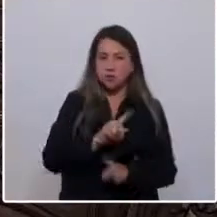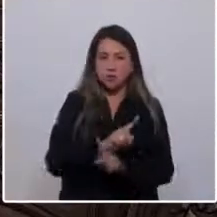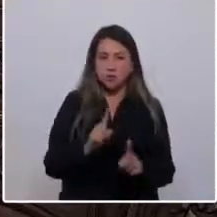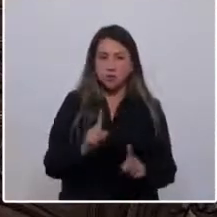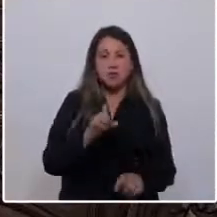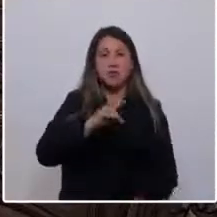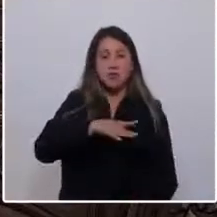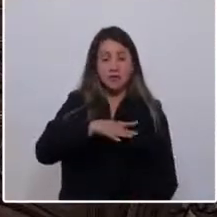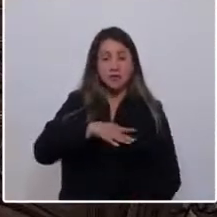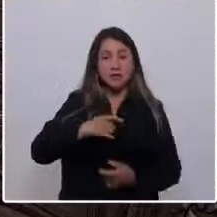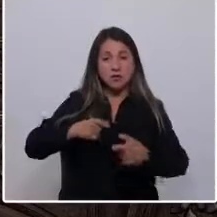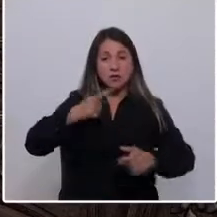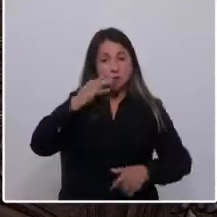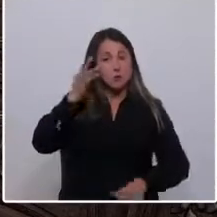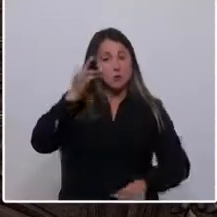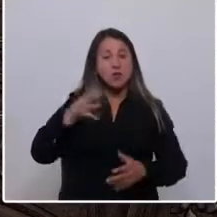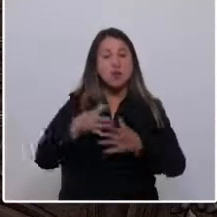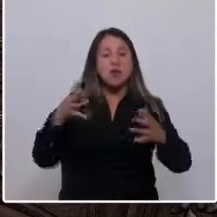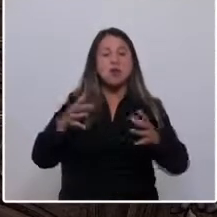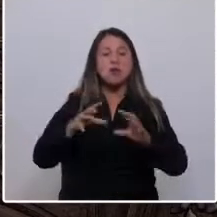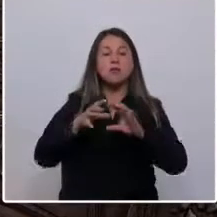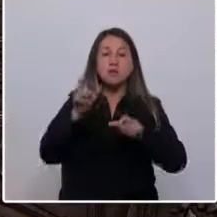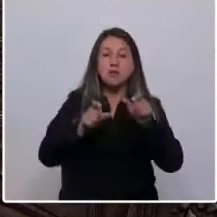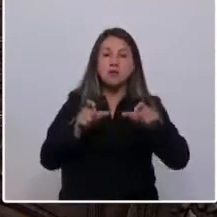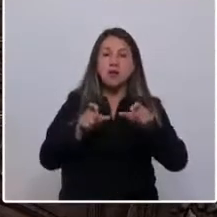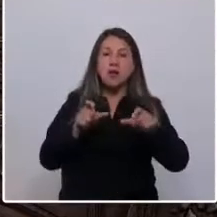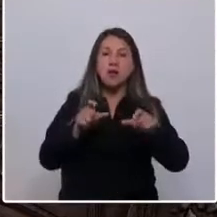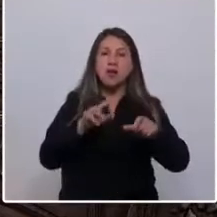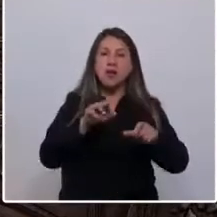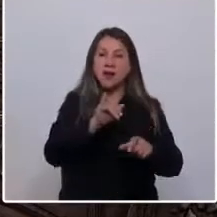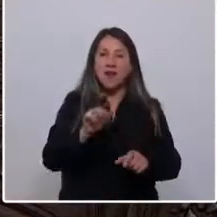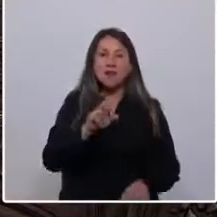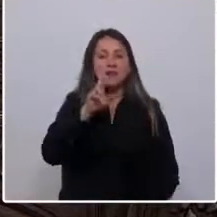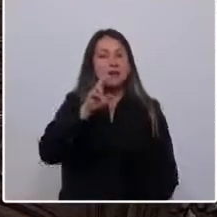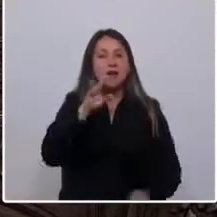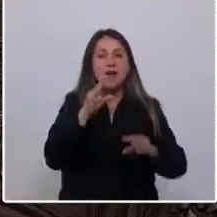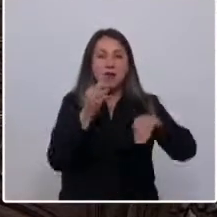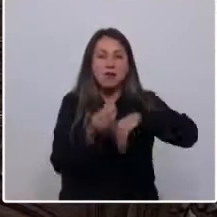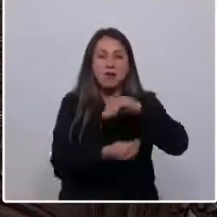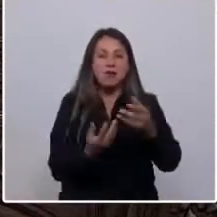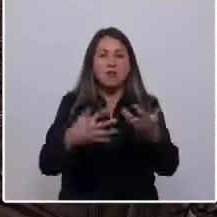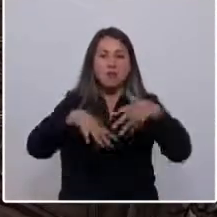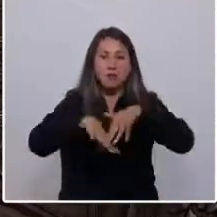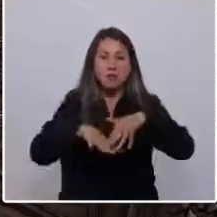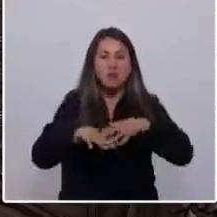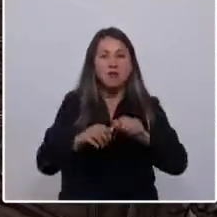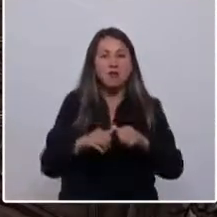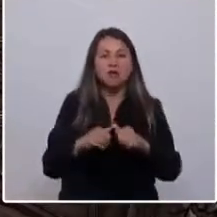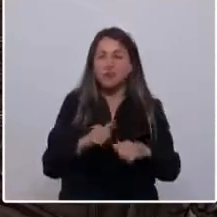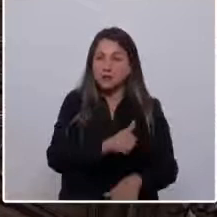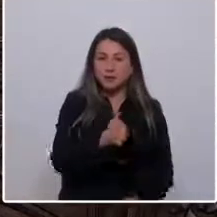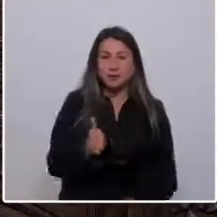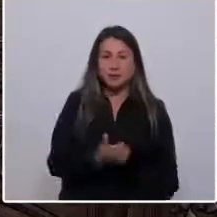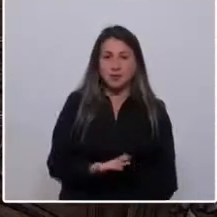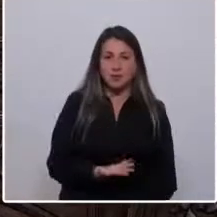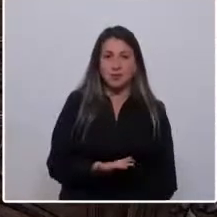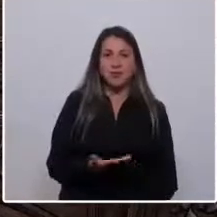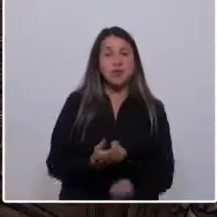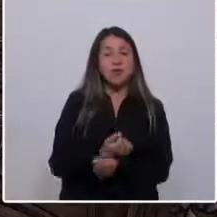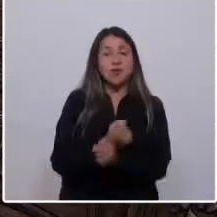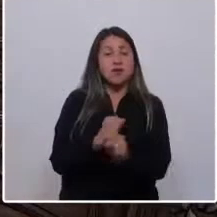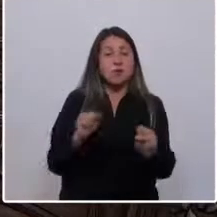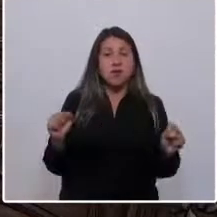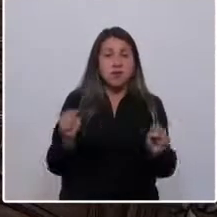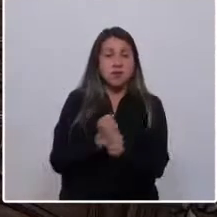una sola gran raza, esa raza es la raza mestiza que hemos conformado entre todos. No podemos dejar